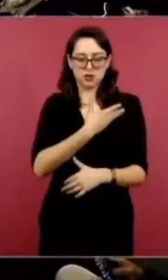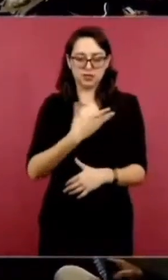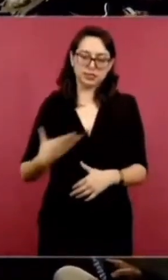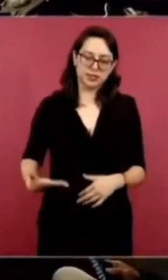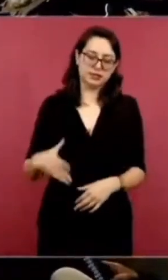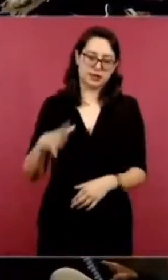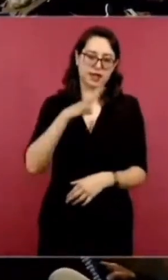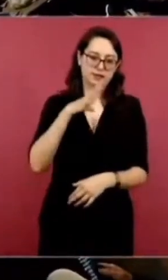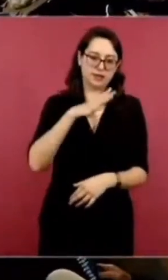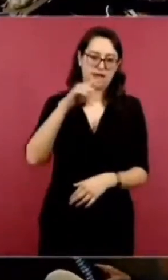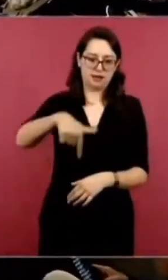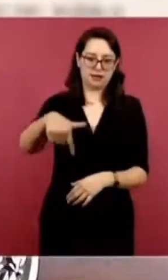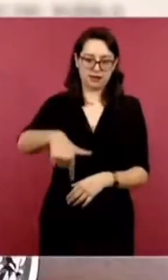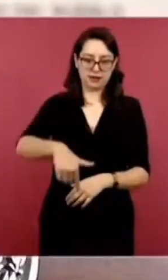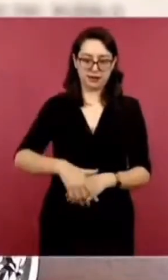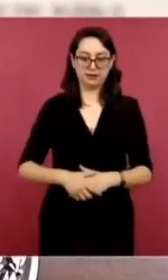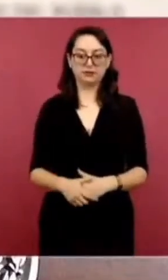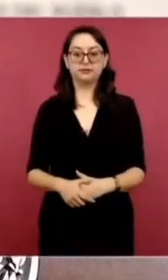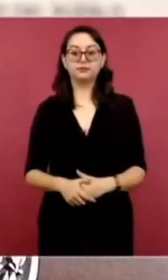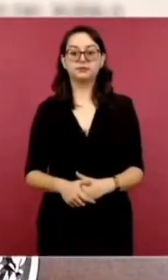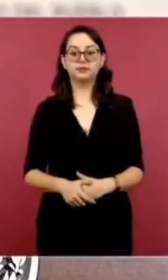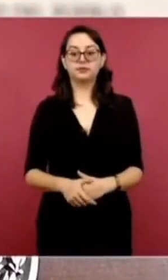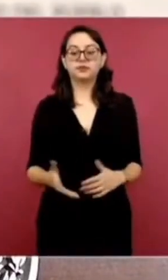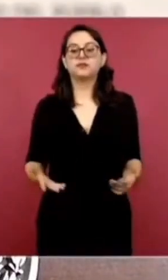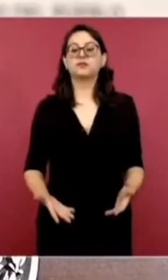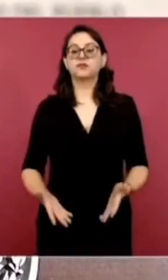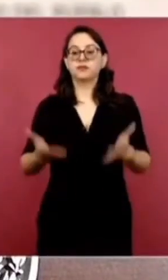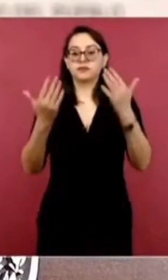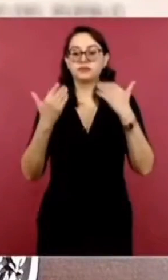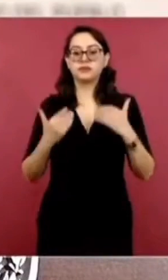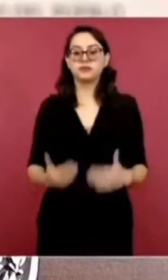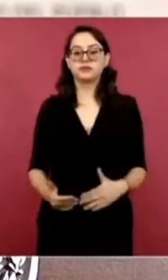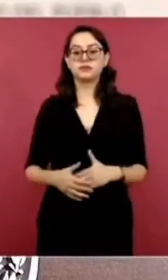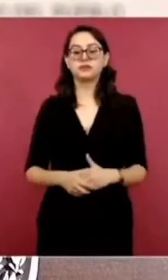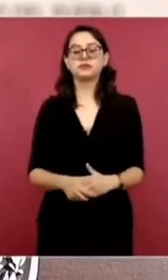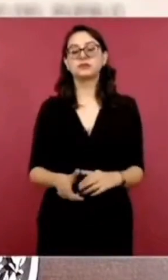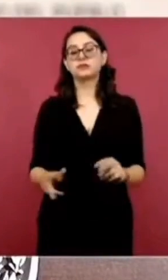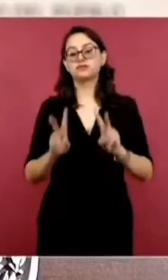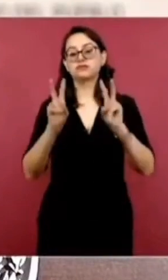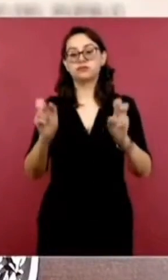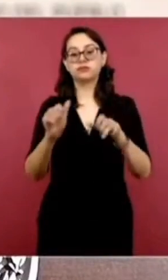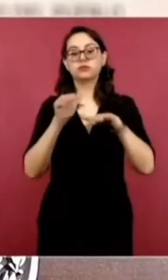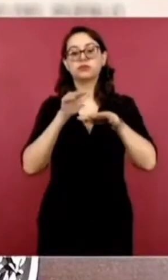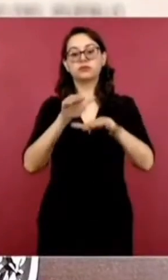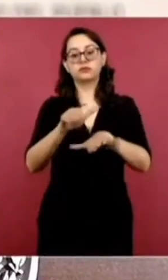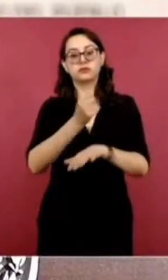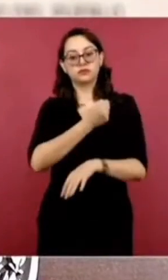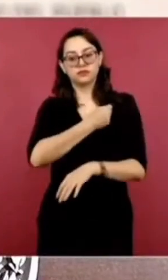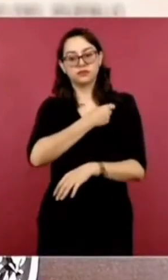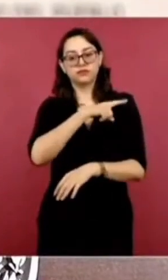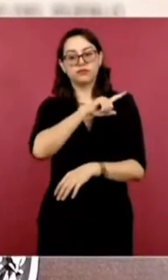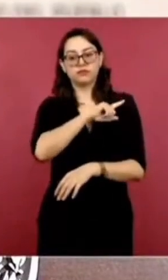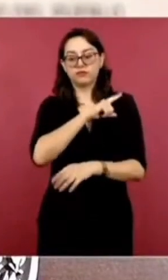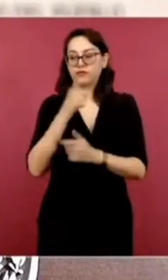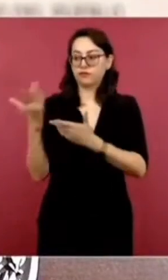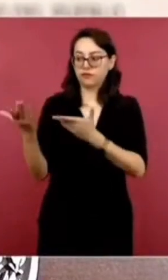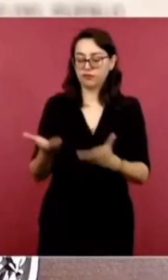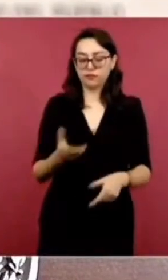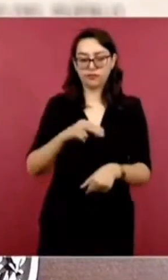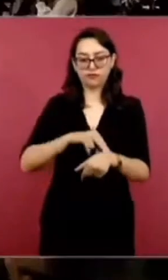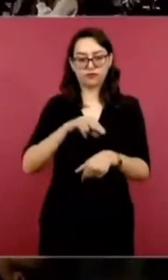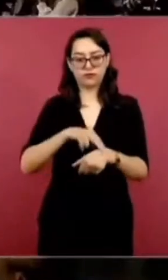Vamos, si les parece bien, pasamos al pulso de la salud, dándole la palabra al doctor